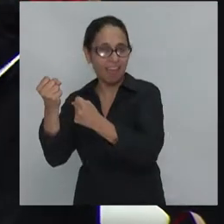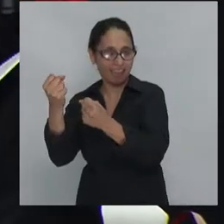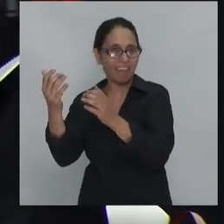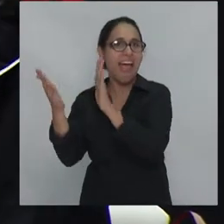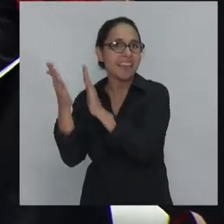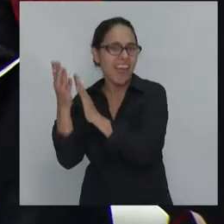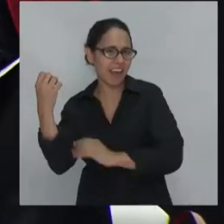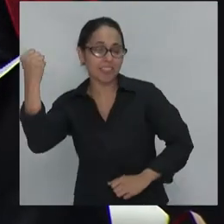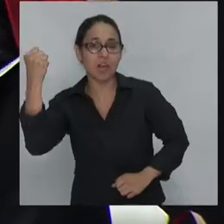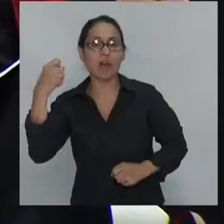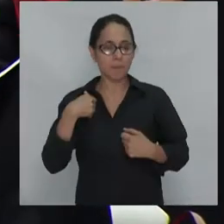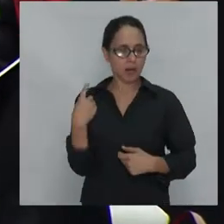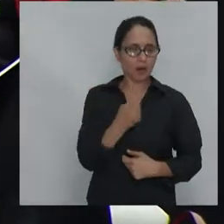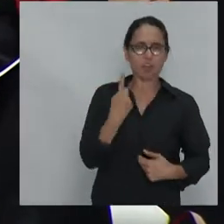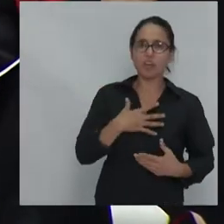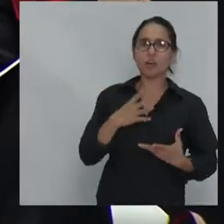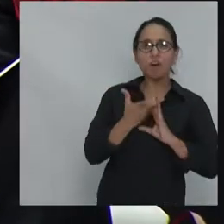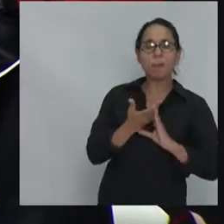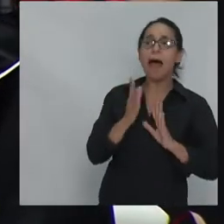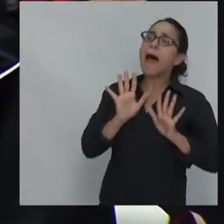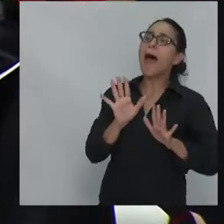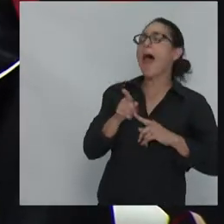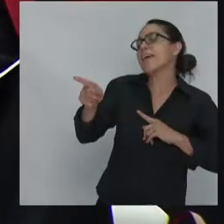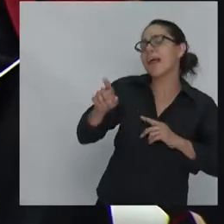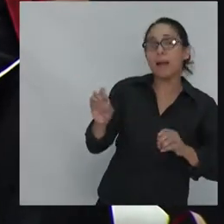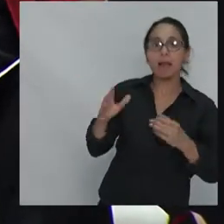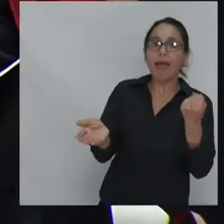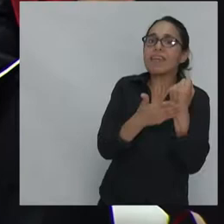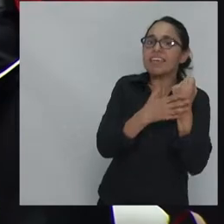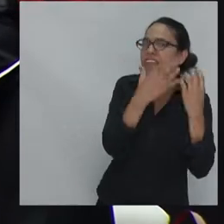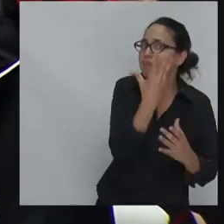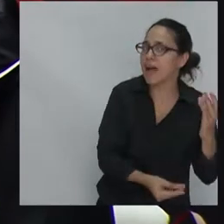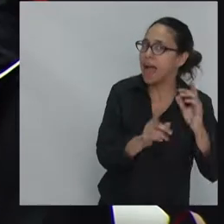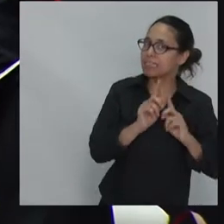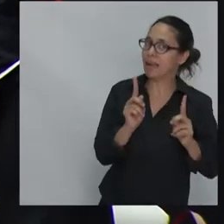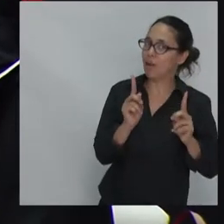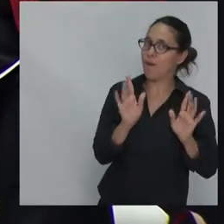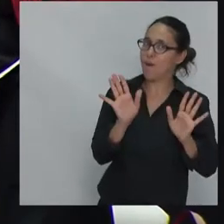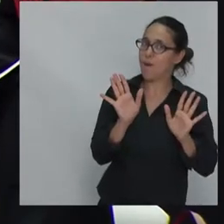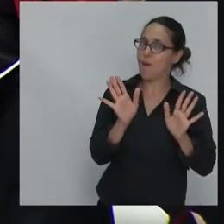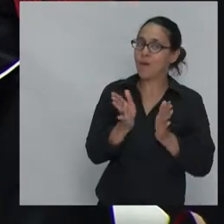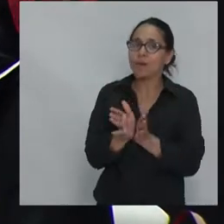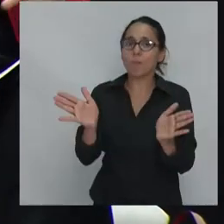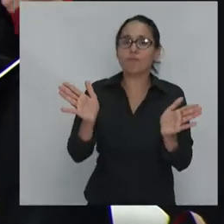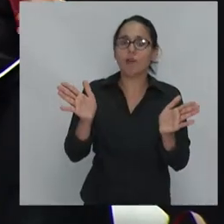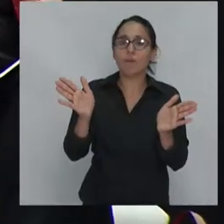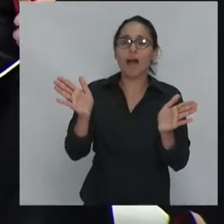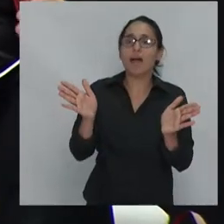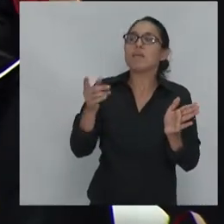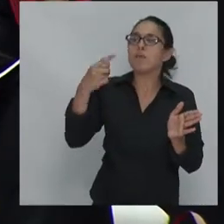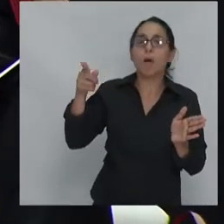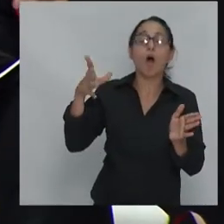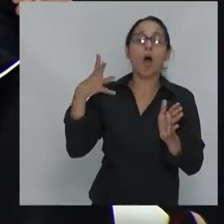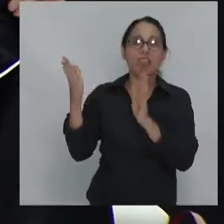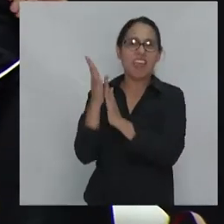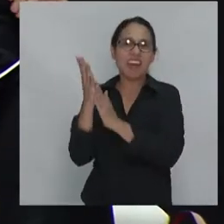peligrosa de aceptar esa trampa, ¿no? De decir, bueno, o hay que escoger entre los que llaman los fascistas o la